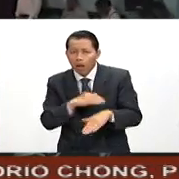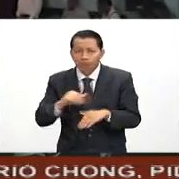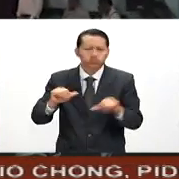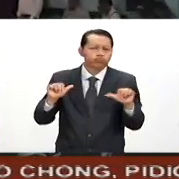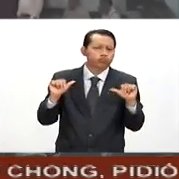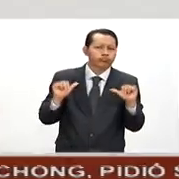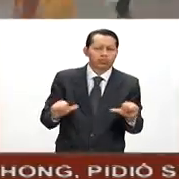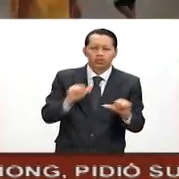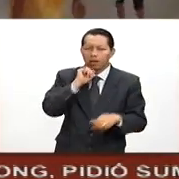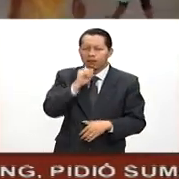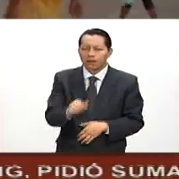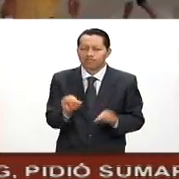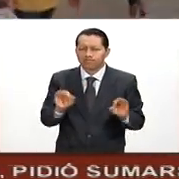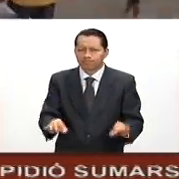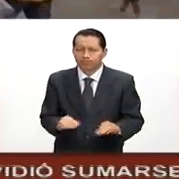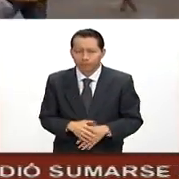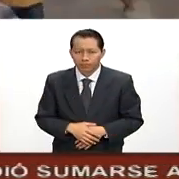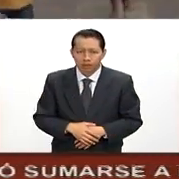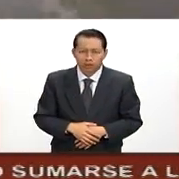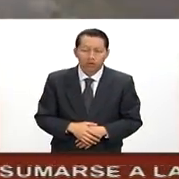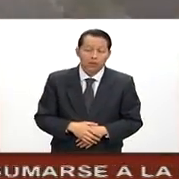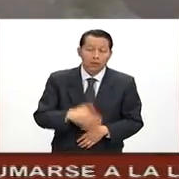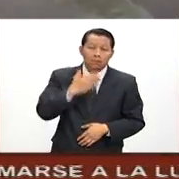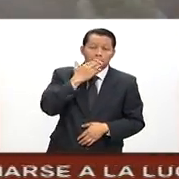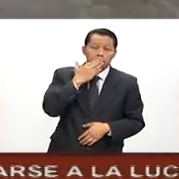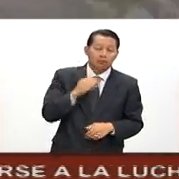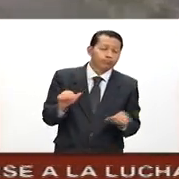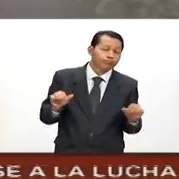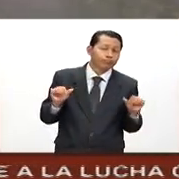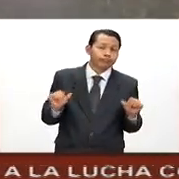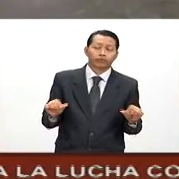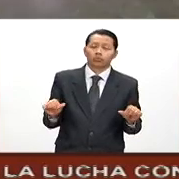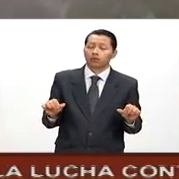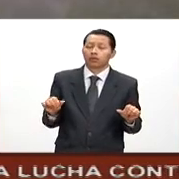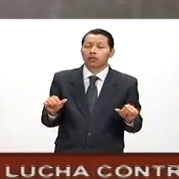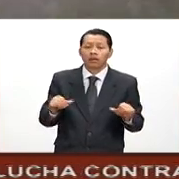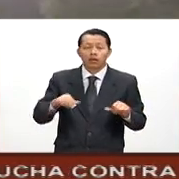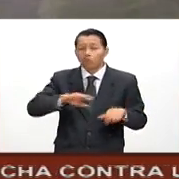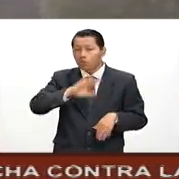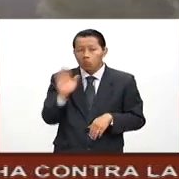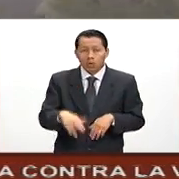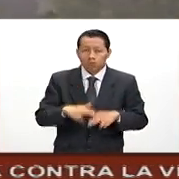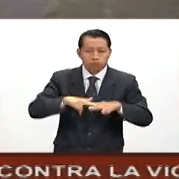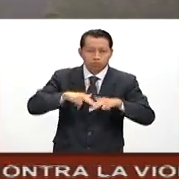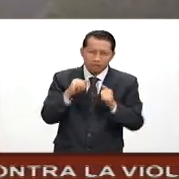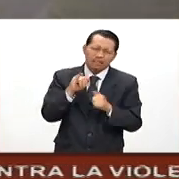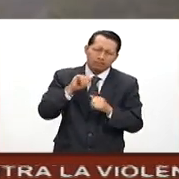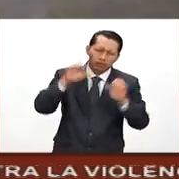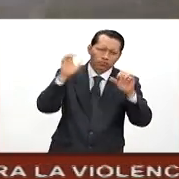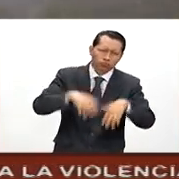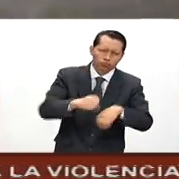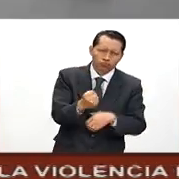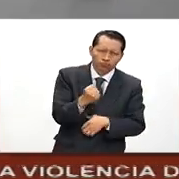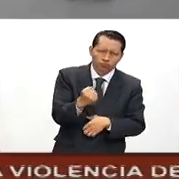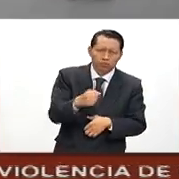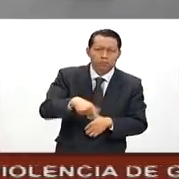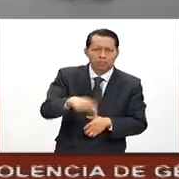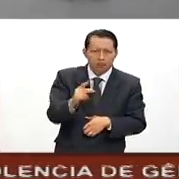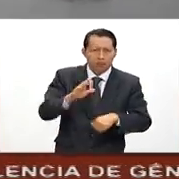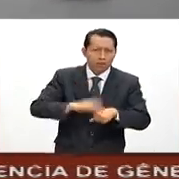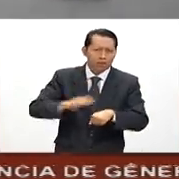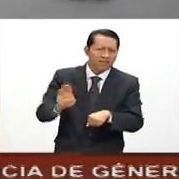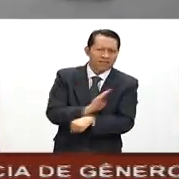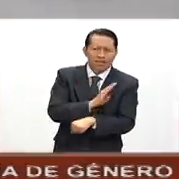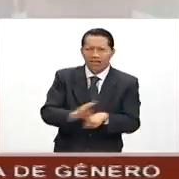Baja California Sur. Afortunadamente, con saldo blanco, con una gran precipitación pluvial, sí, pero que nos está dejando mayores